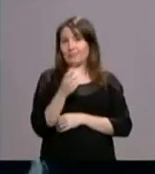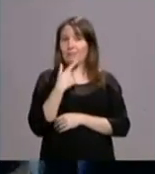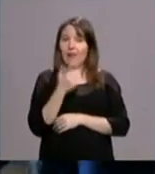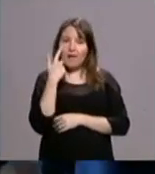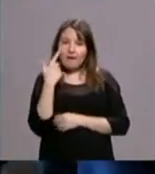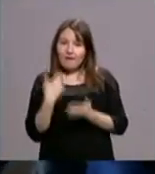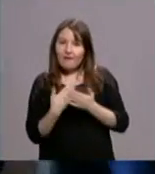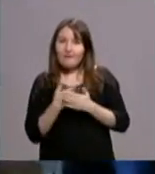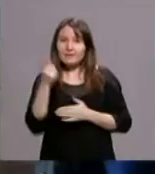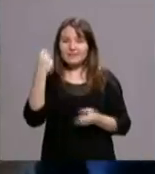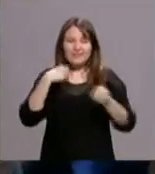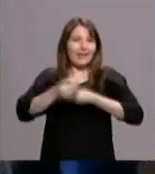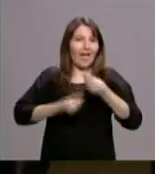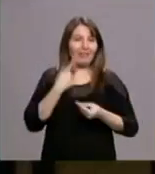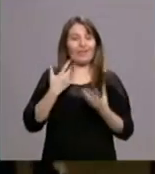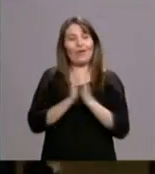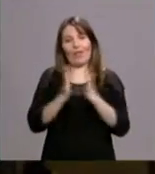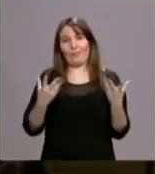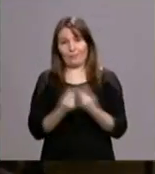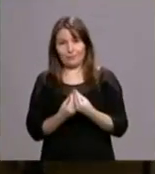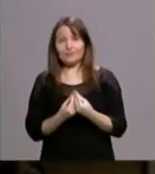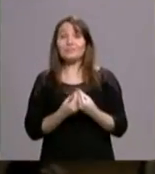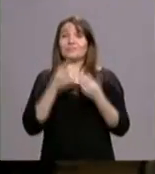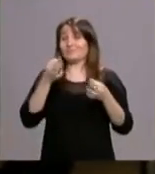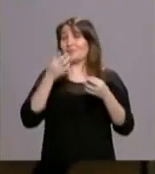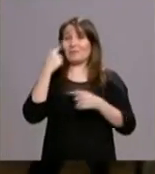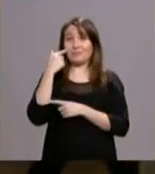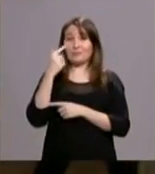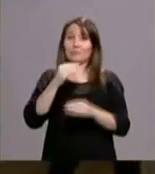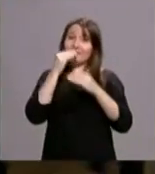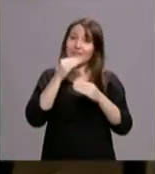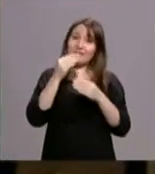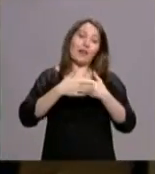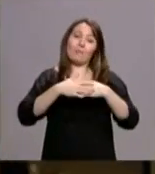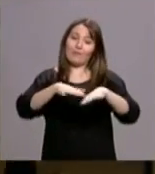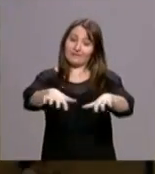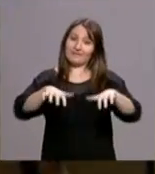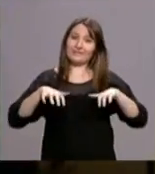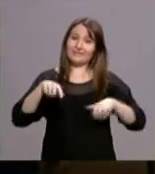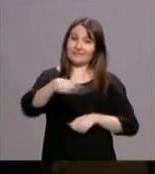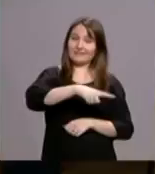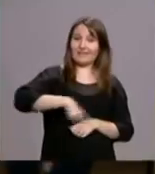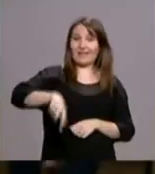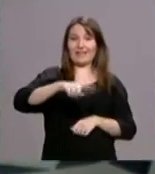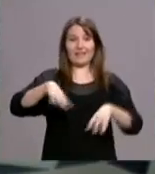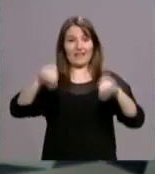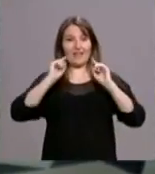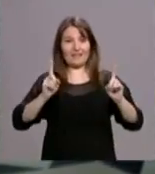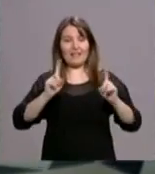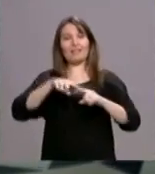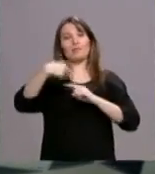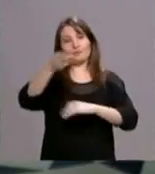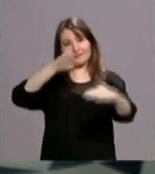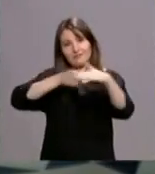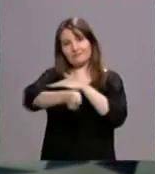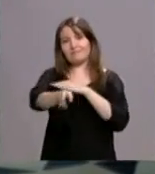y mantener un encuentro de oración con ellos. Tras el tradicional bocata a las puertas de la Catedral de la Almudena que estamos viendo, dio comienzo la vigilia, la